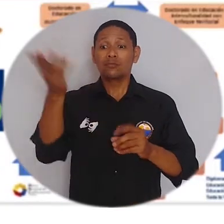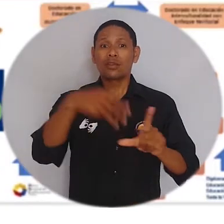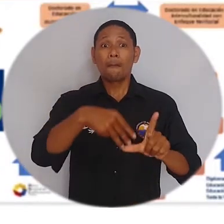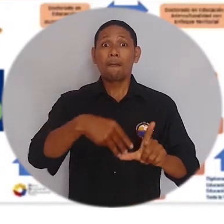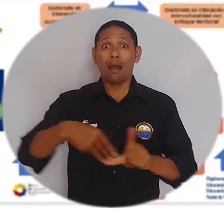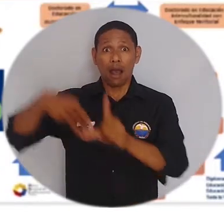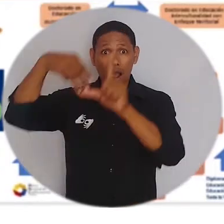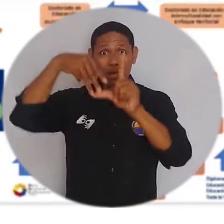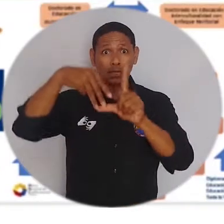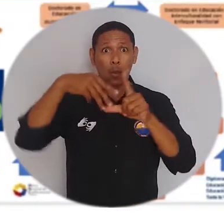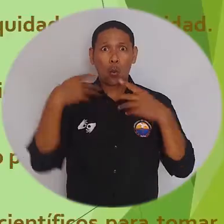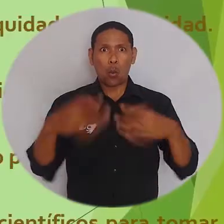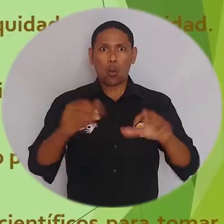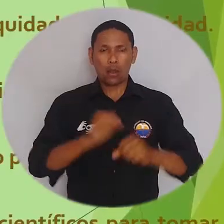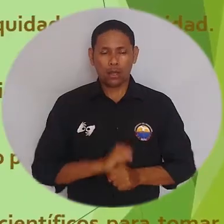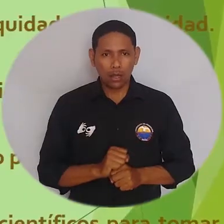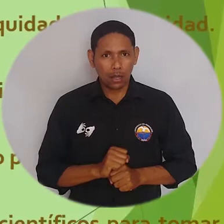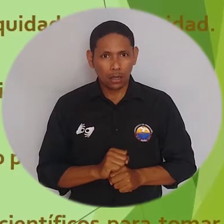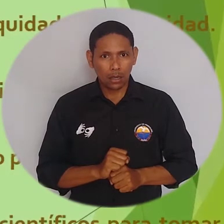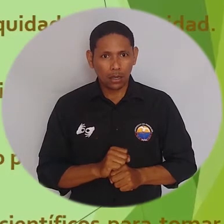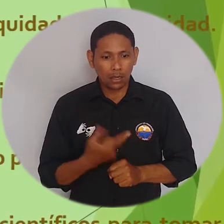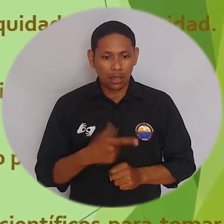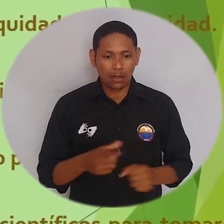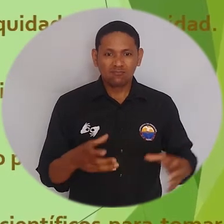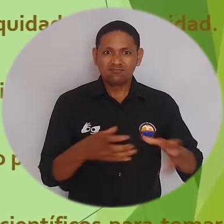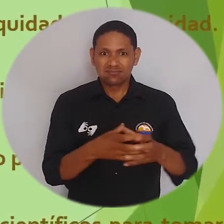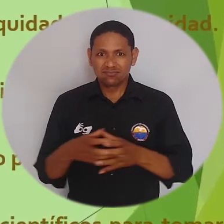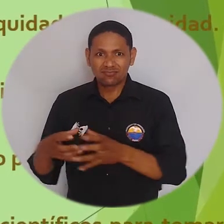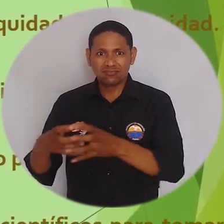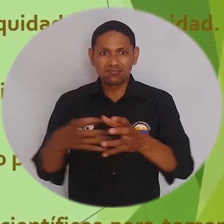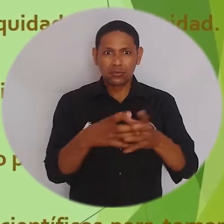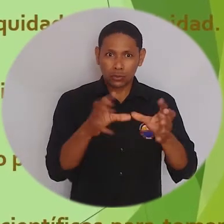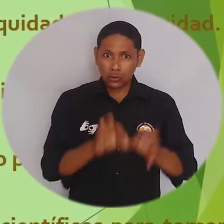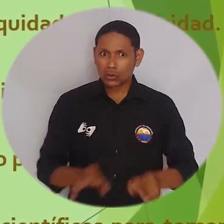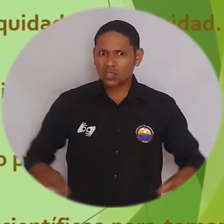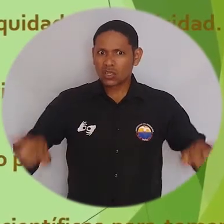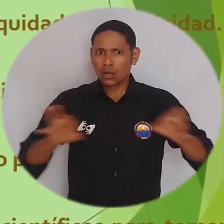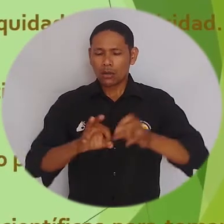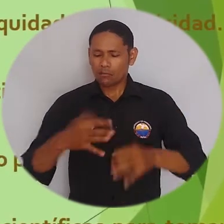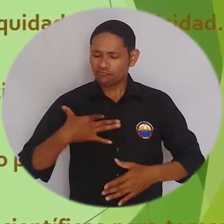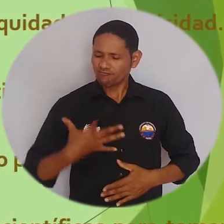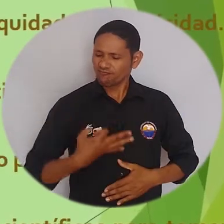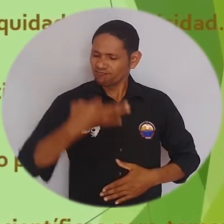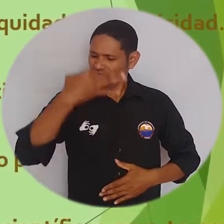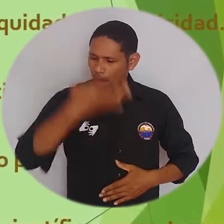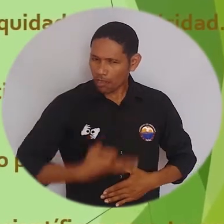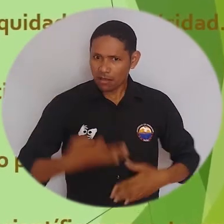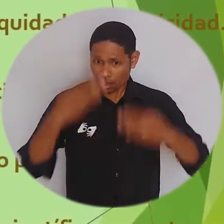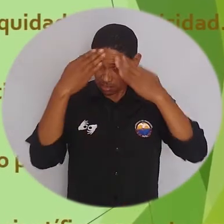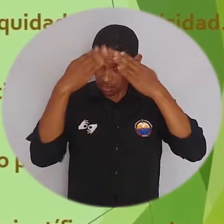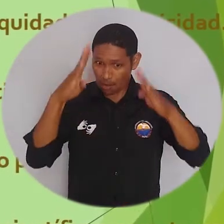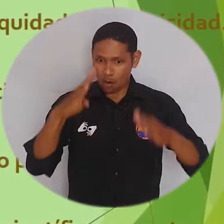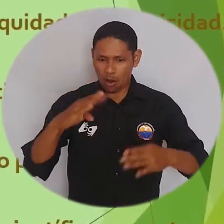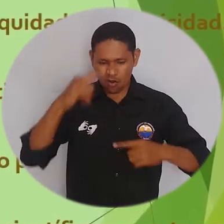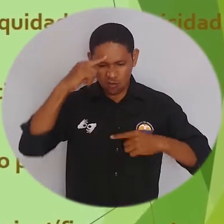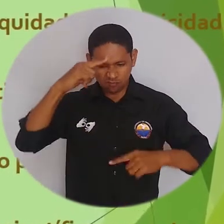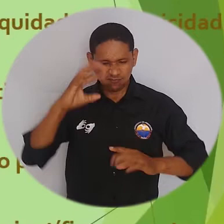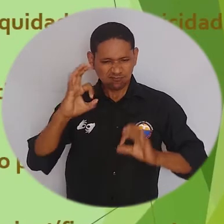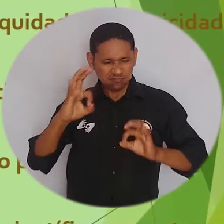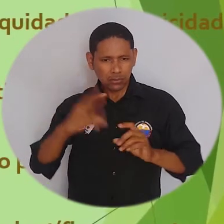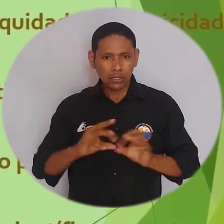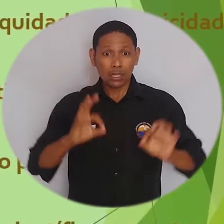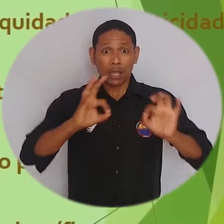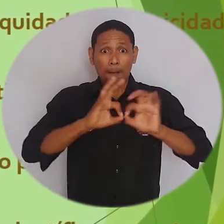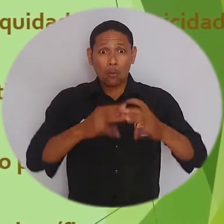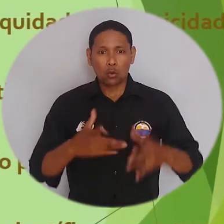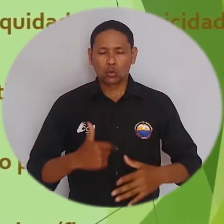maestría, que se articula con eso. Dentro de organizaciones que se lideren con compasión, ética, democracia y autenticidad,